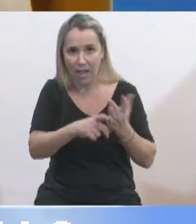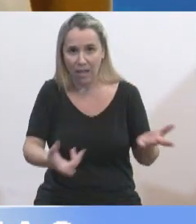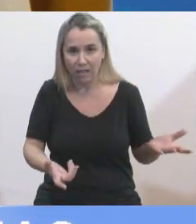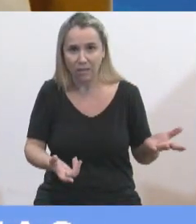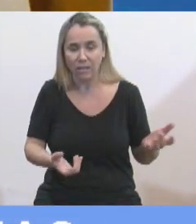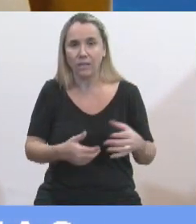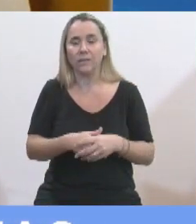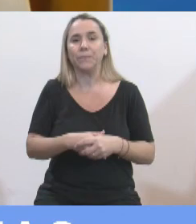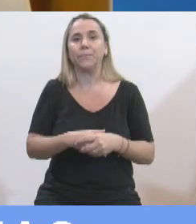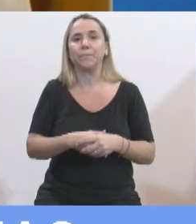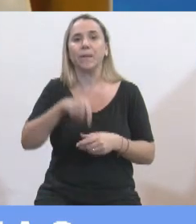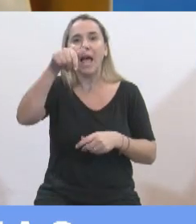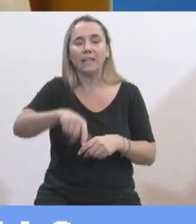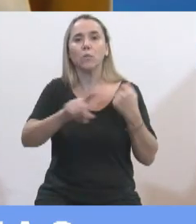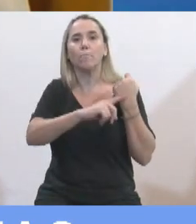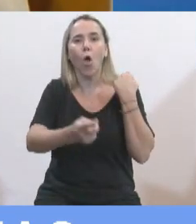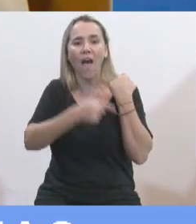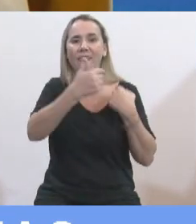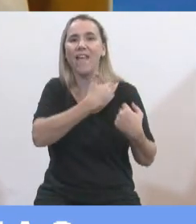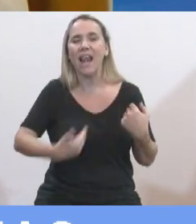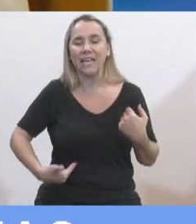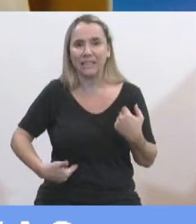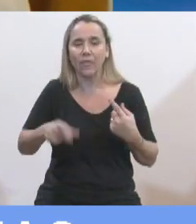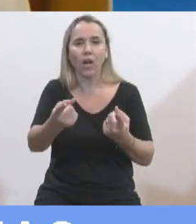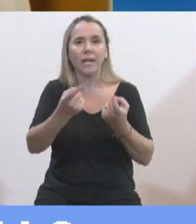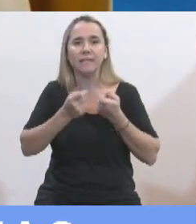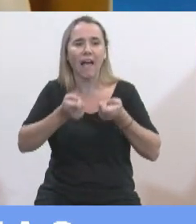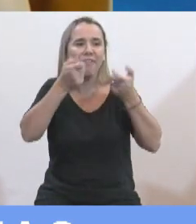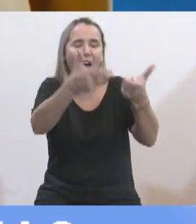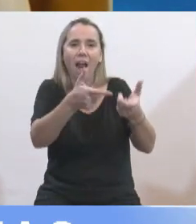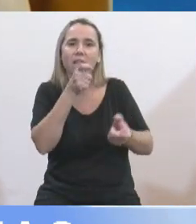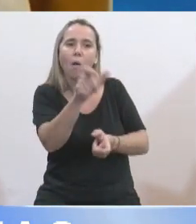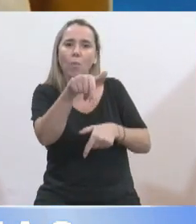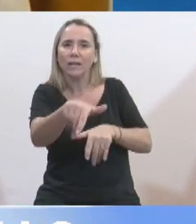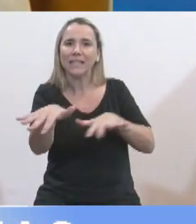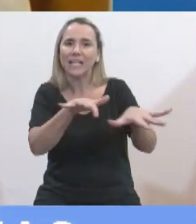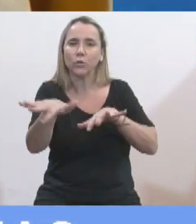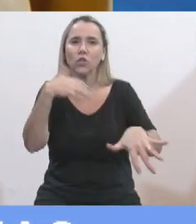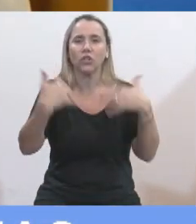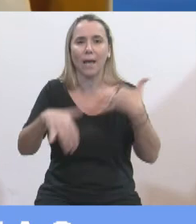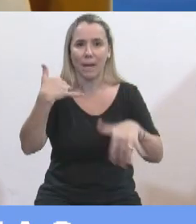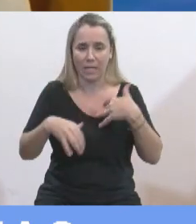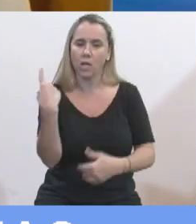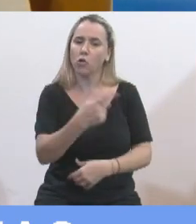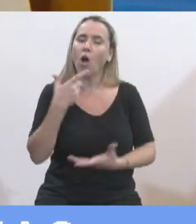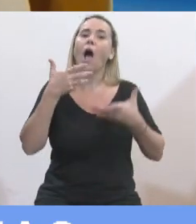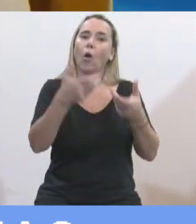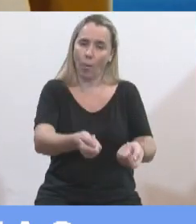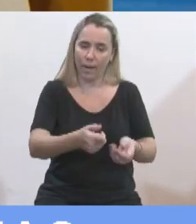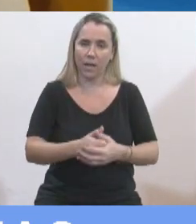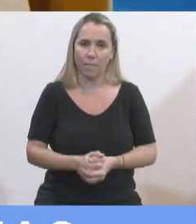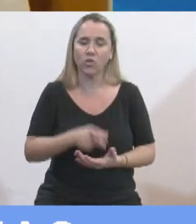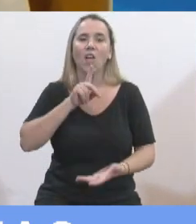republicano, un poder del Estado que necesita trabajar para dar respuestas a esta emergencia por la que estamos pasando. Acompañamos entonces